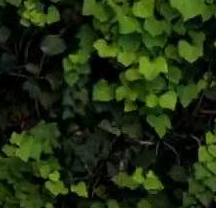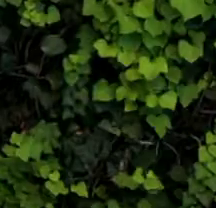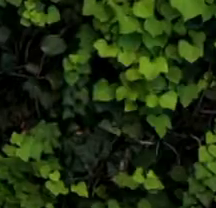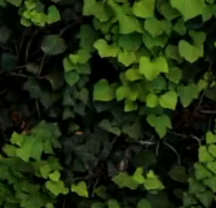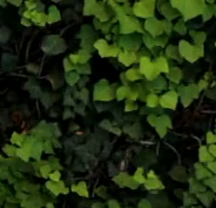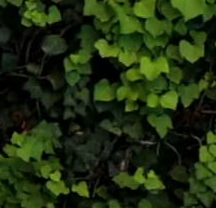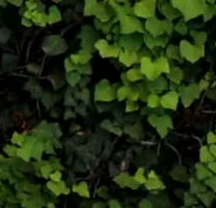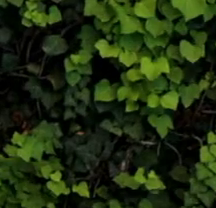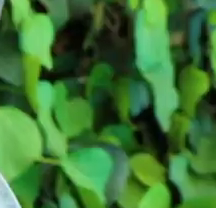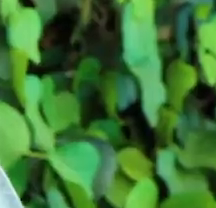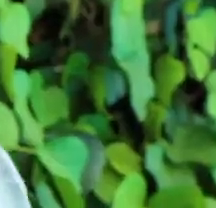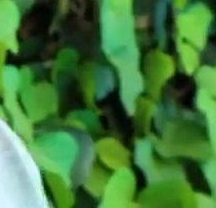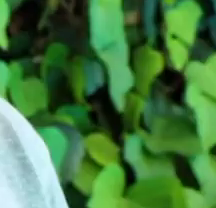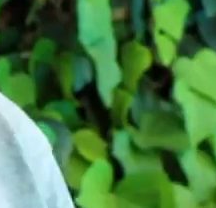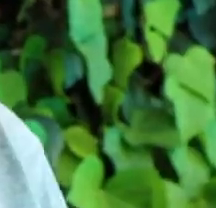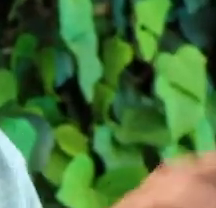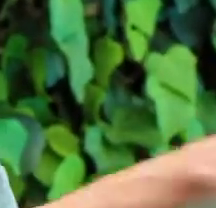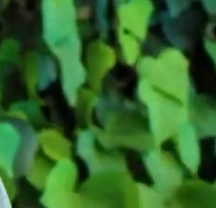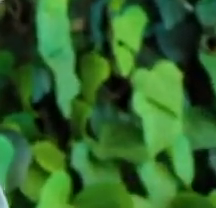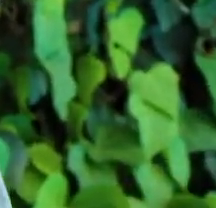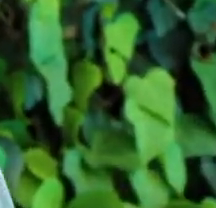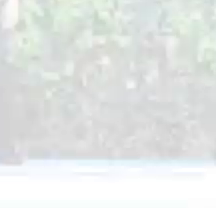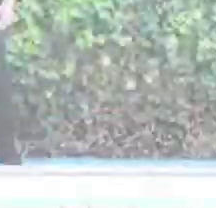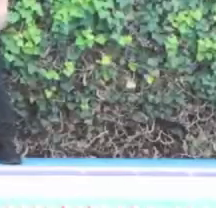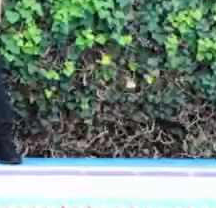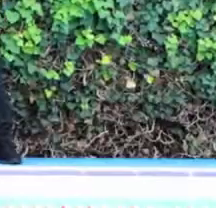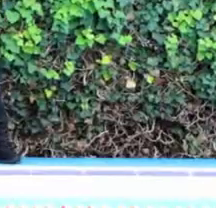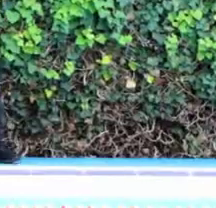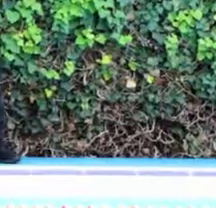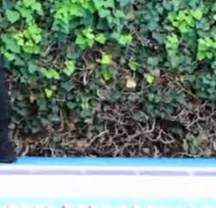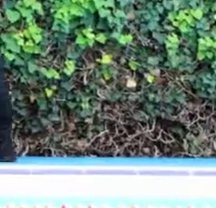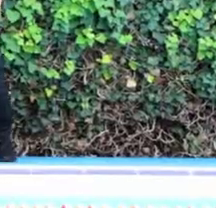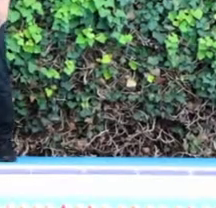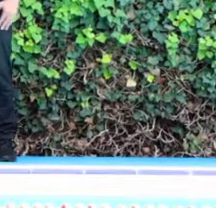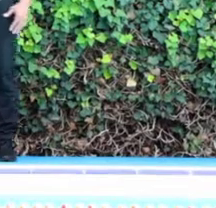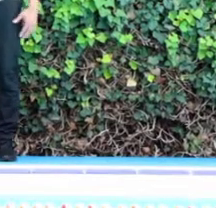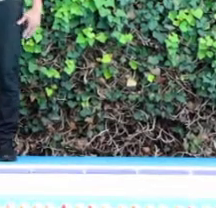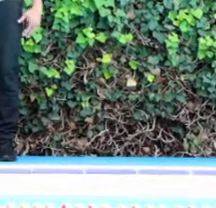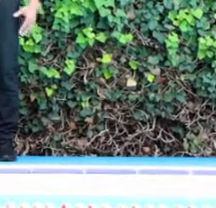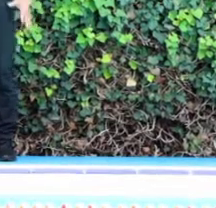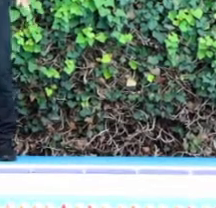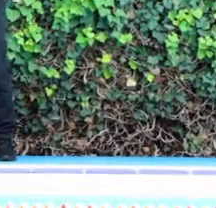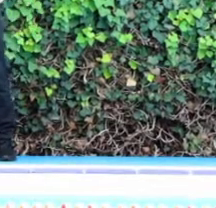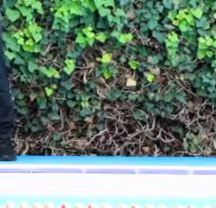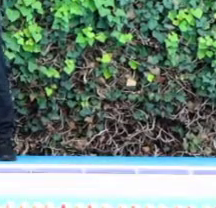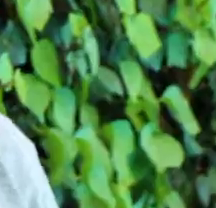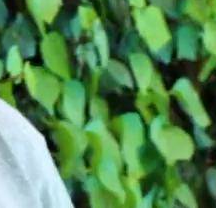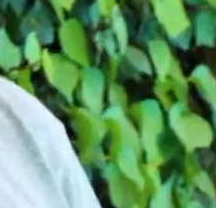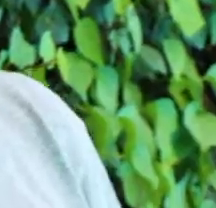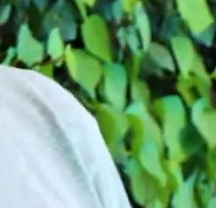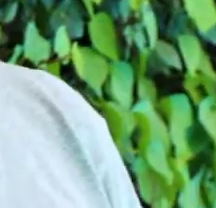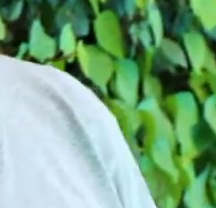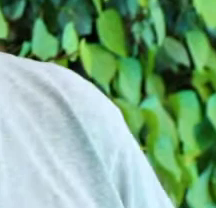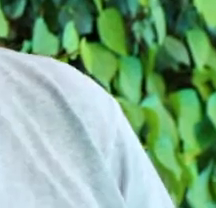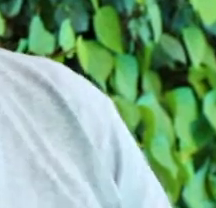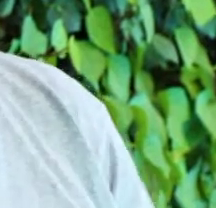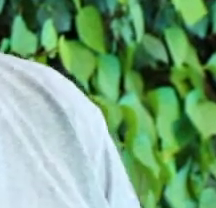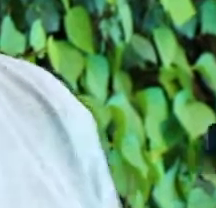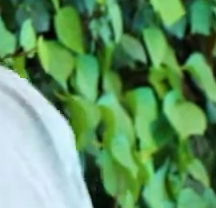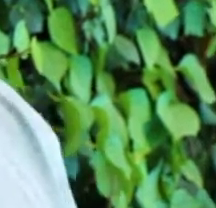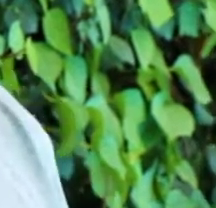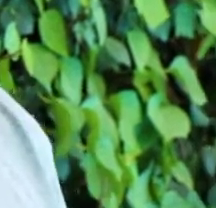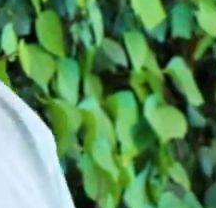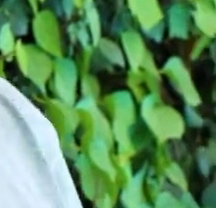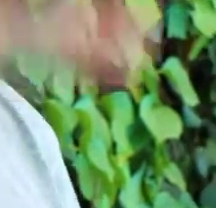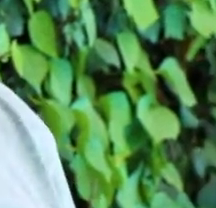Recuerda, entre clase y clase, activa tu cuerpo. Ok, Jair, ahora lo que vamos a hacer es nos vamos a poner en seis puntos, explico